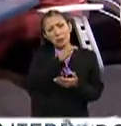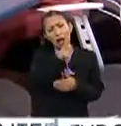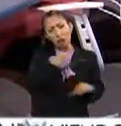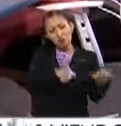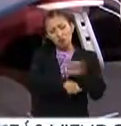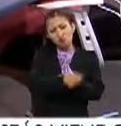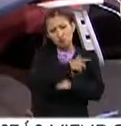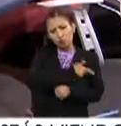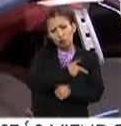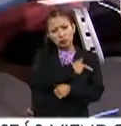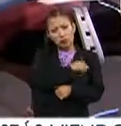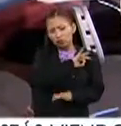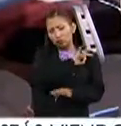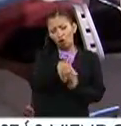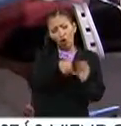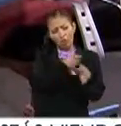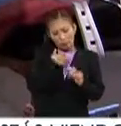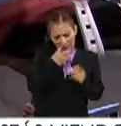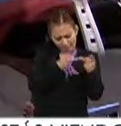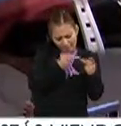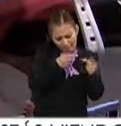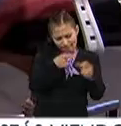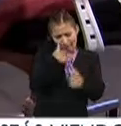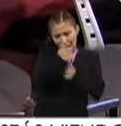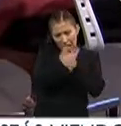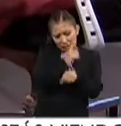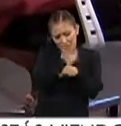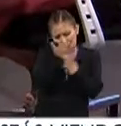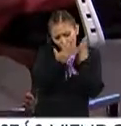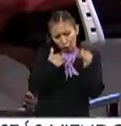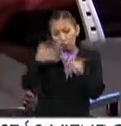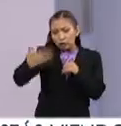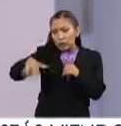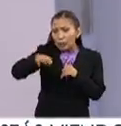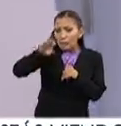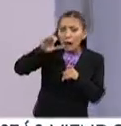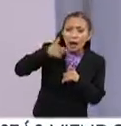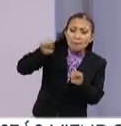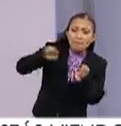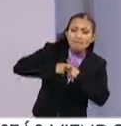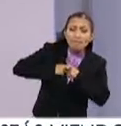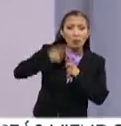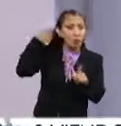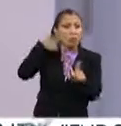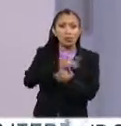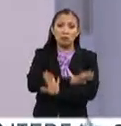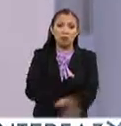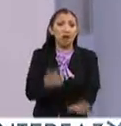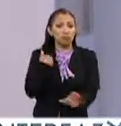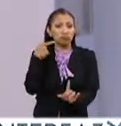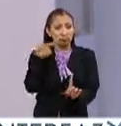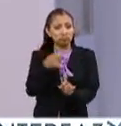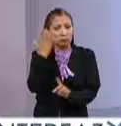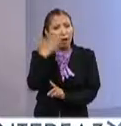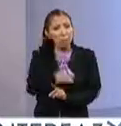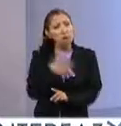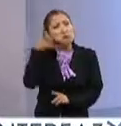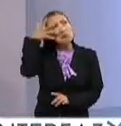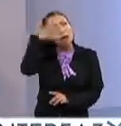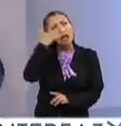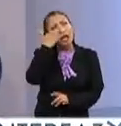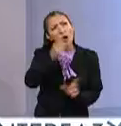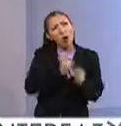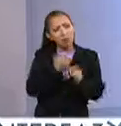movilidad, sí, vamos. Y fue todo el plazo, durante mi carrera fue mi plan, así. Era lo que yo estaba buscando siempre. Fue un objetivo ya muy bien definido, sabiendo que